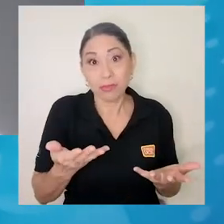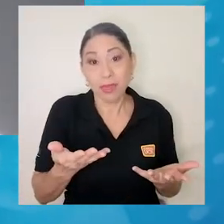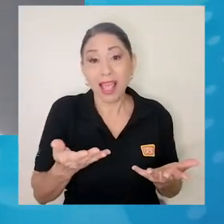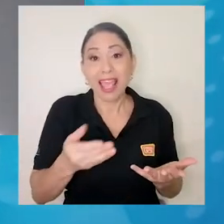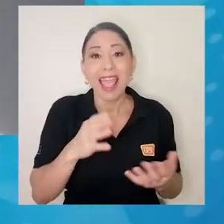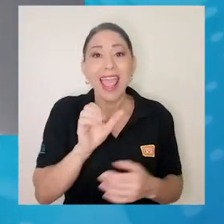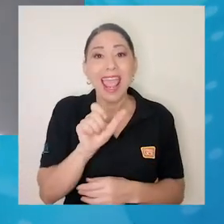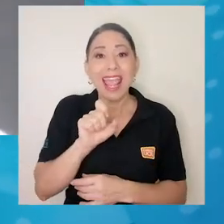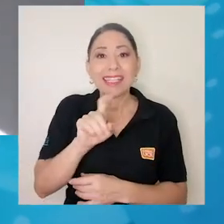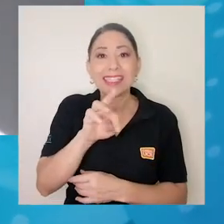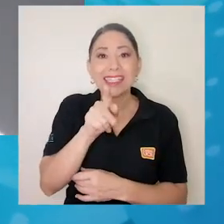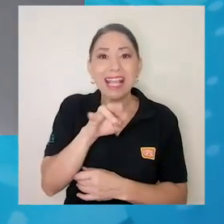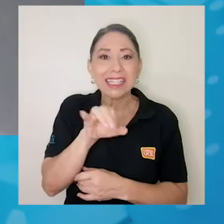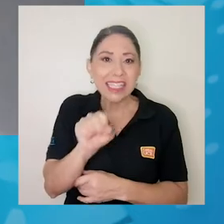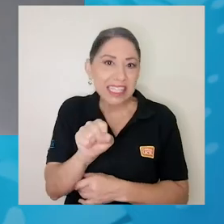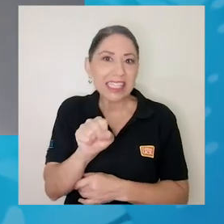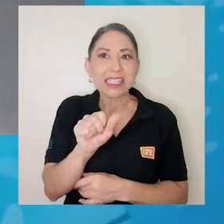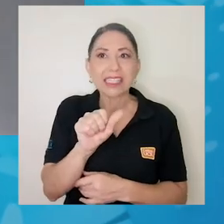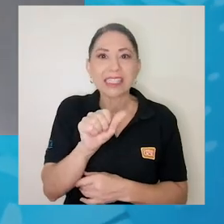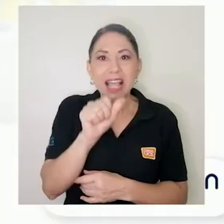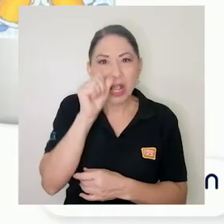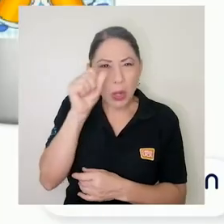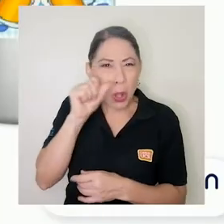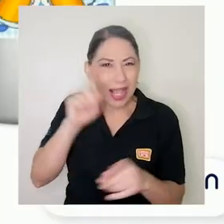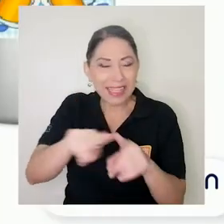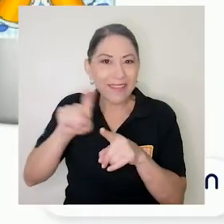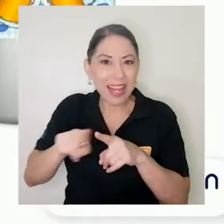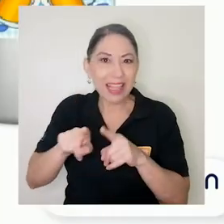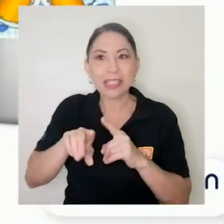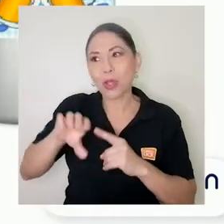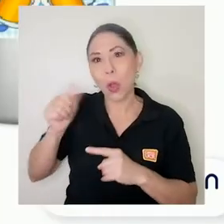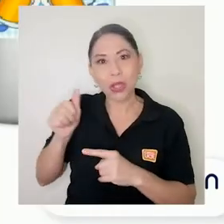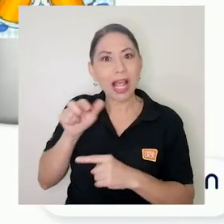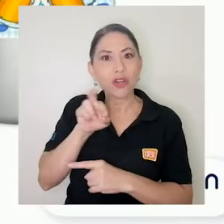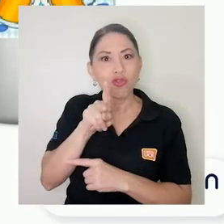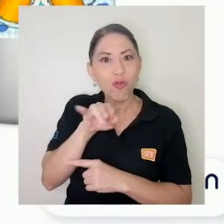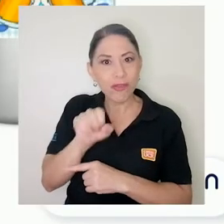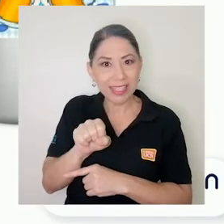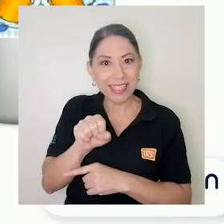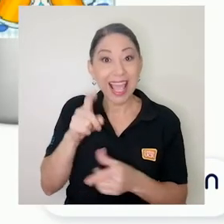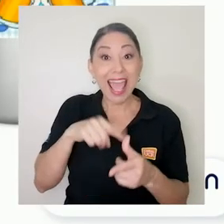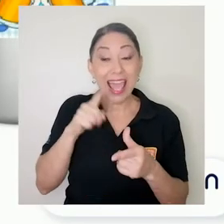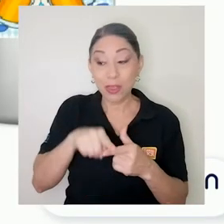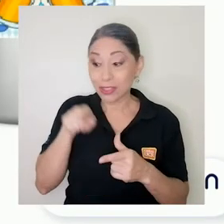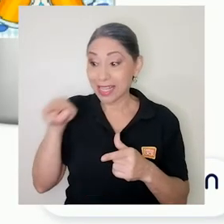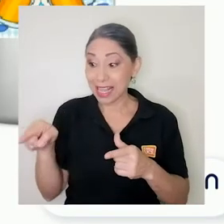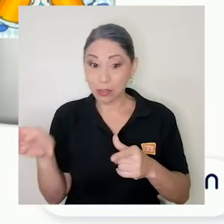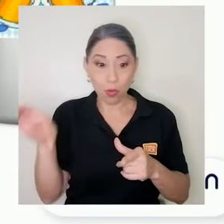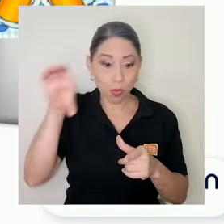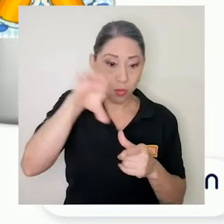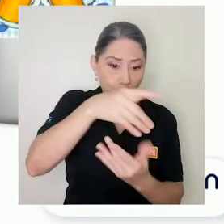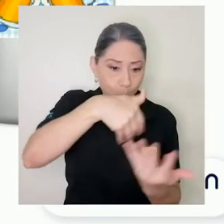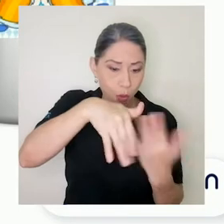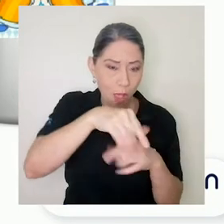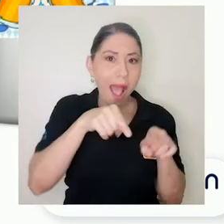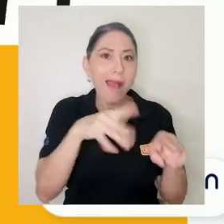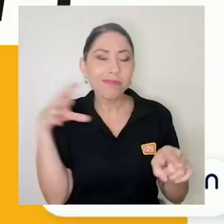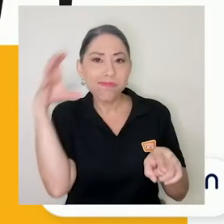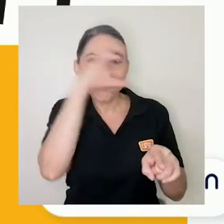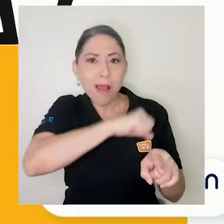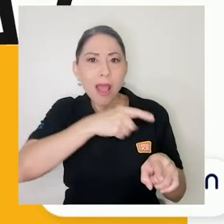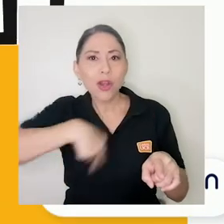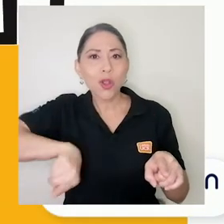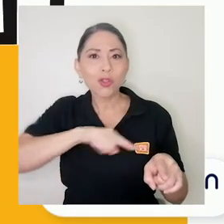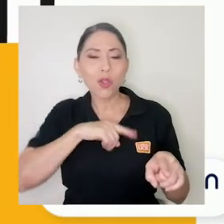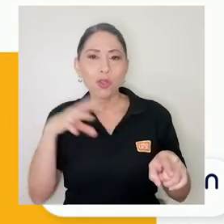es el éxtasis. Hay otra que conocía como Rufis también. Todo lo que son estas drogas, nosotros